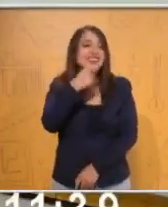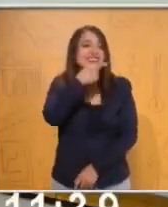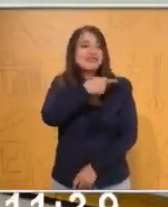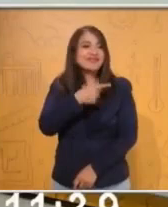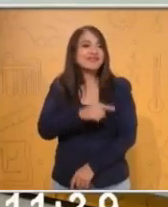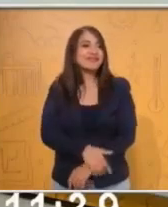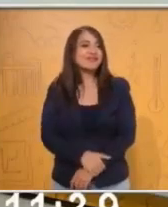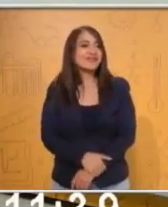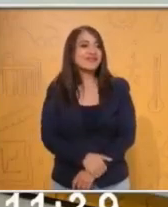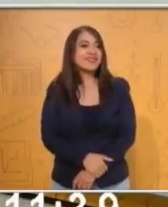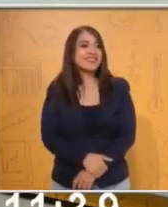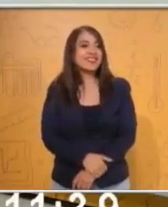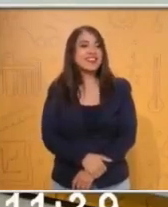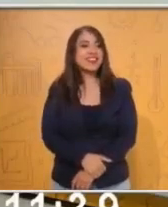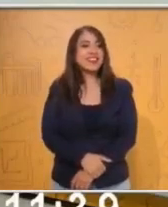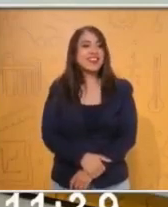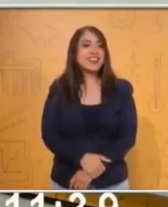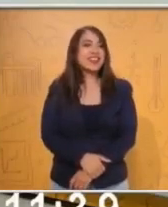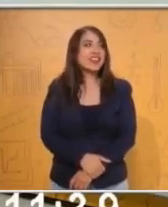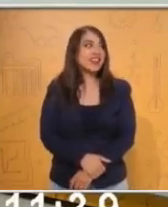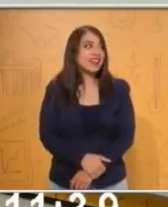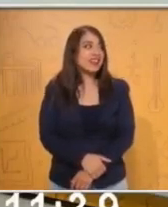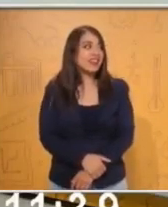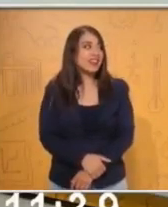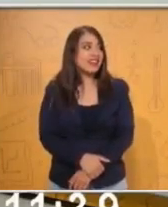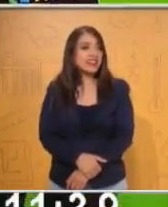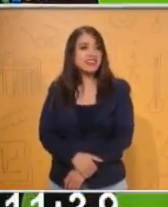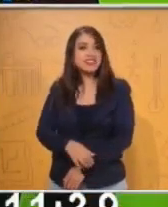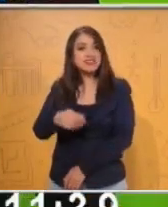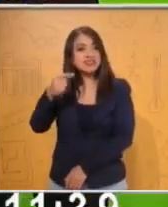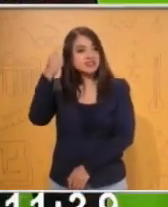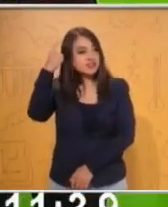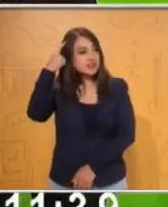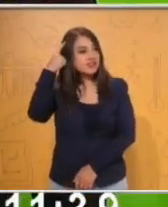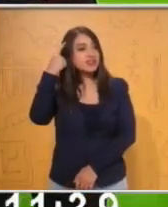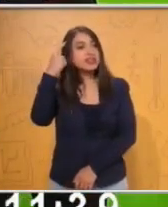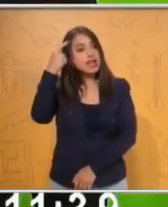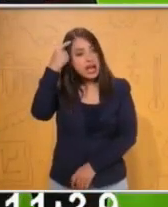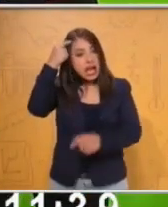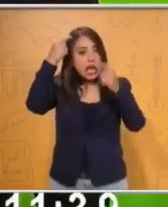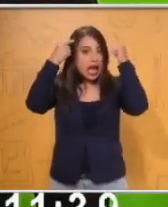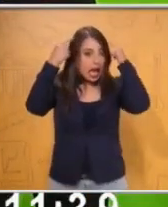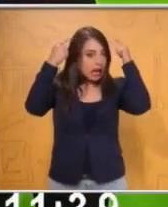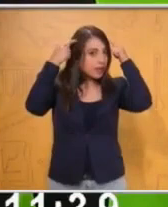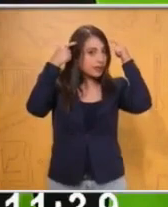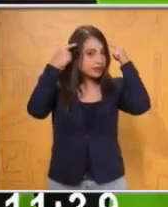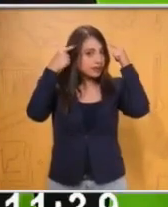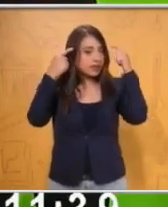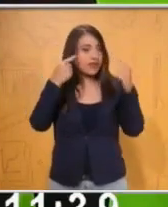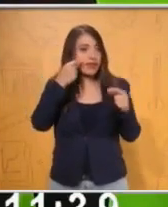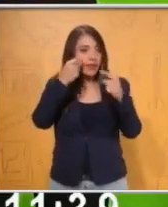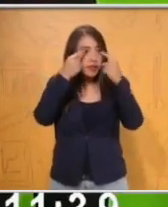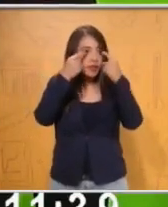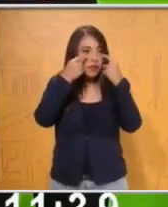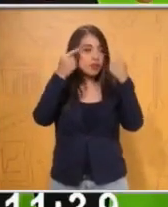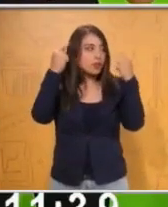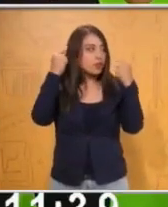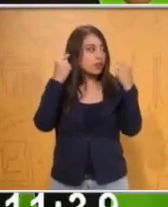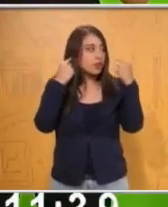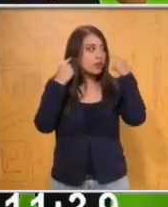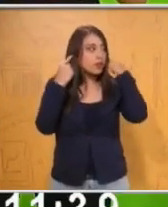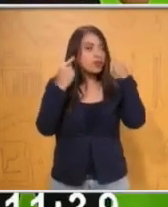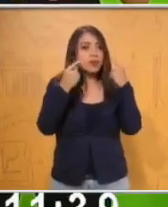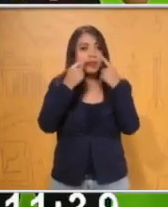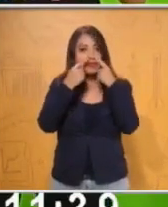bien, maestro. La cabeza. Y los agujeros es los dos oídos, dos, tres, cuatro. Los agujeros, las fosas